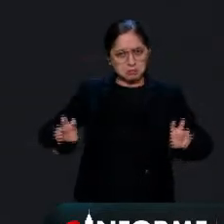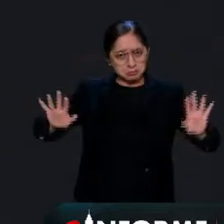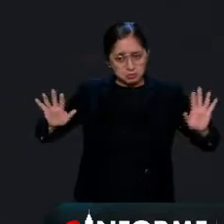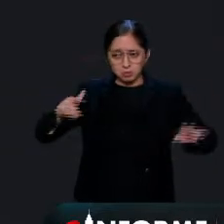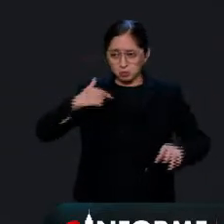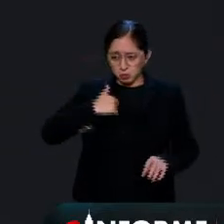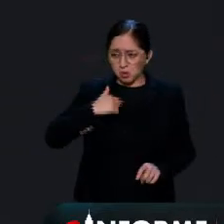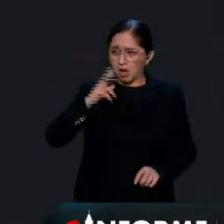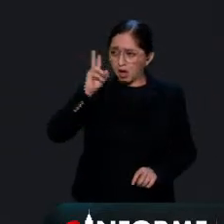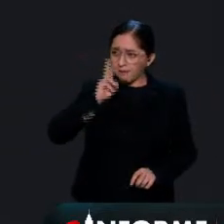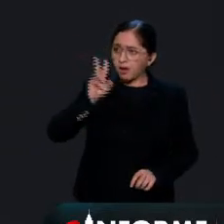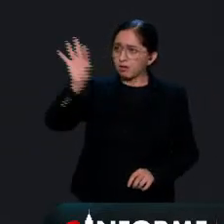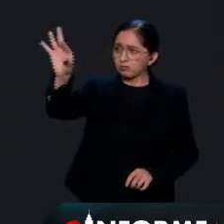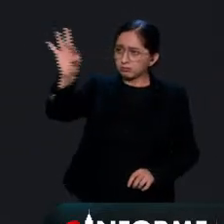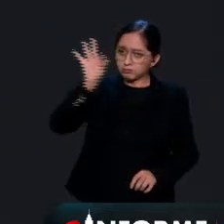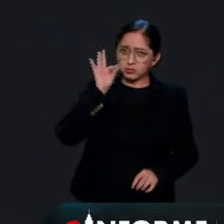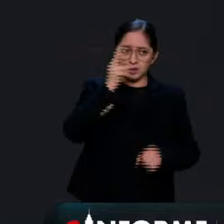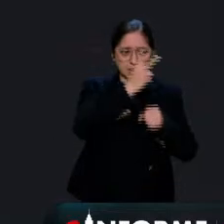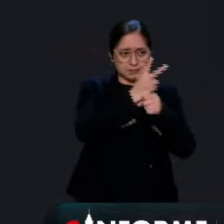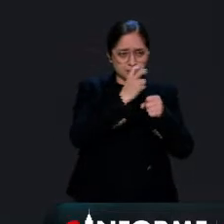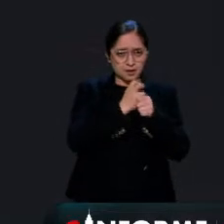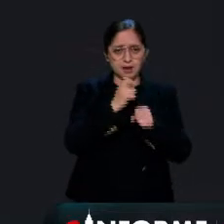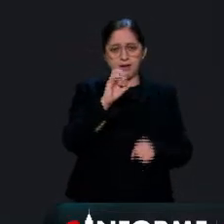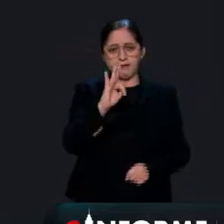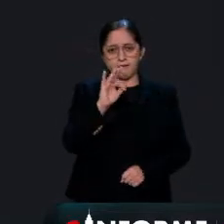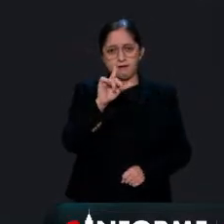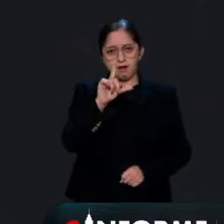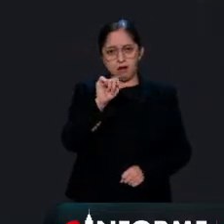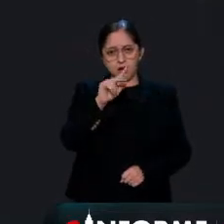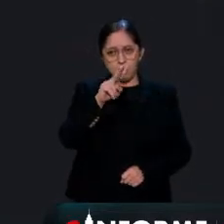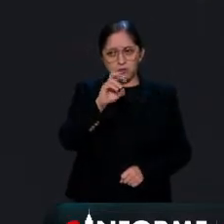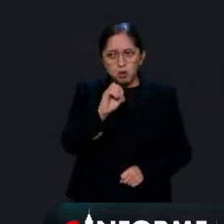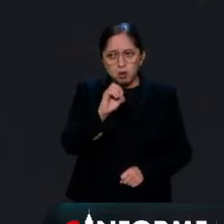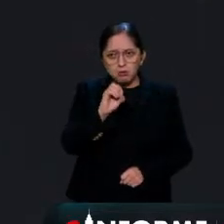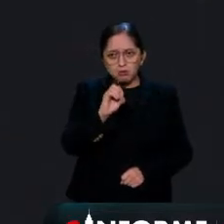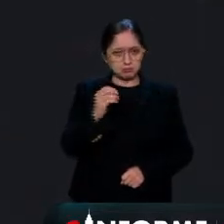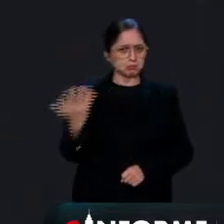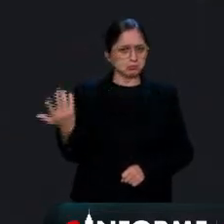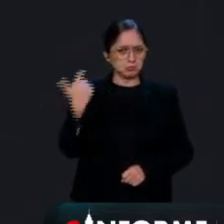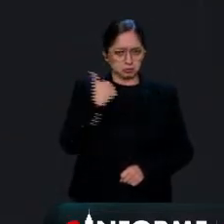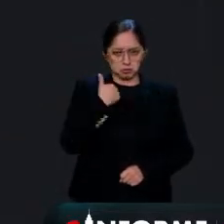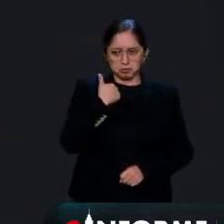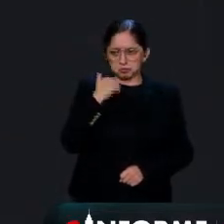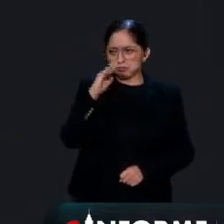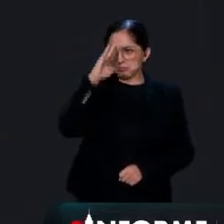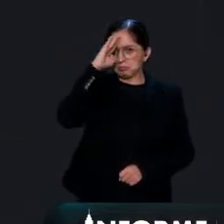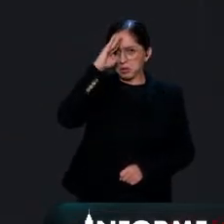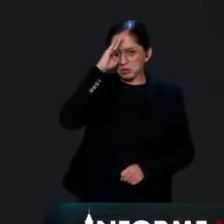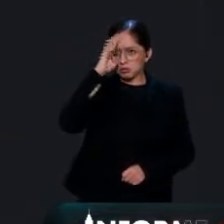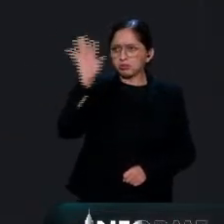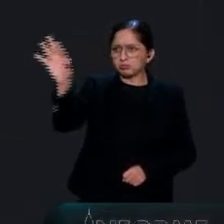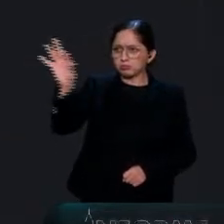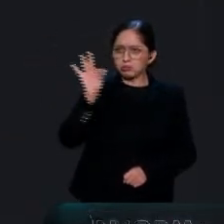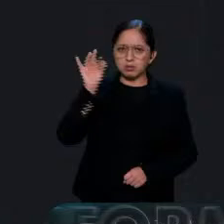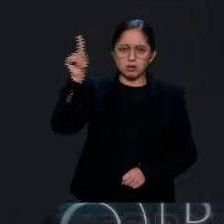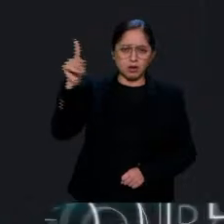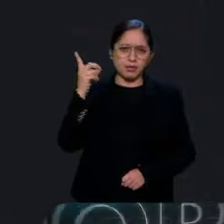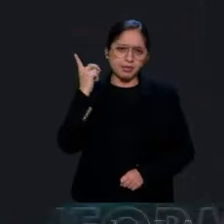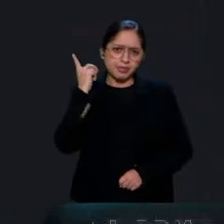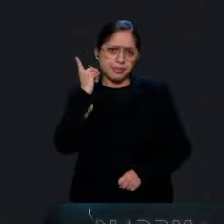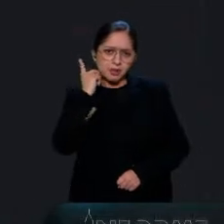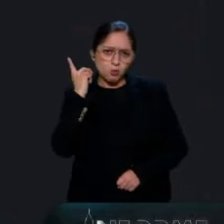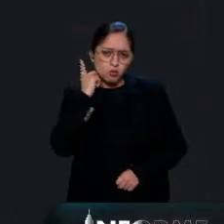invitar a Flavio Galván bueno pues entonces yo le pido a un diputado de mi